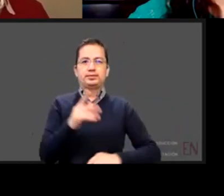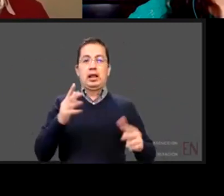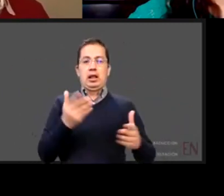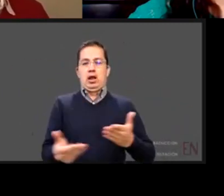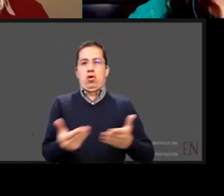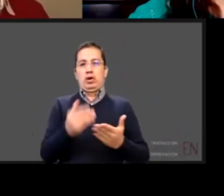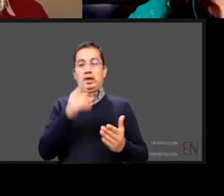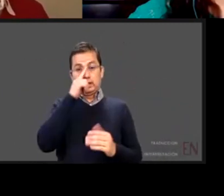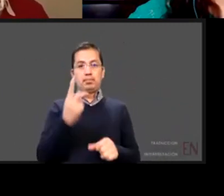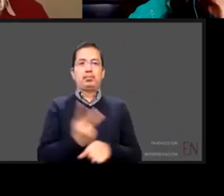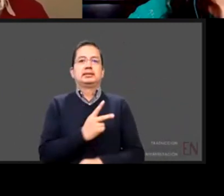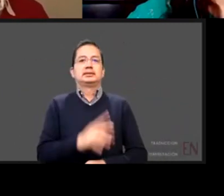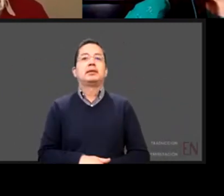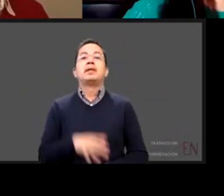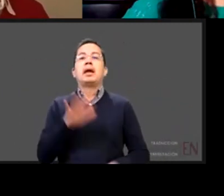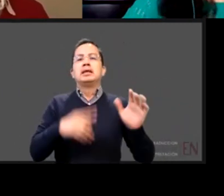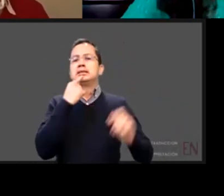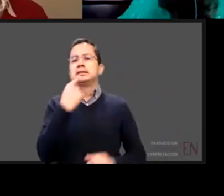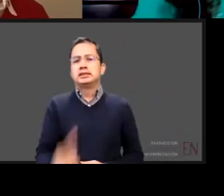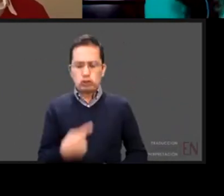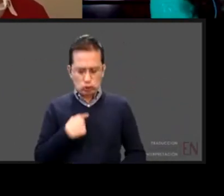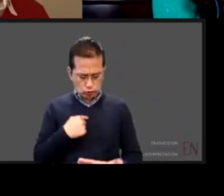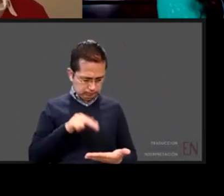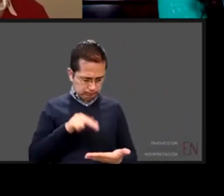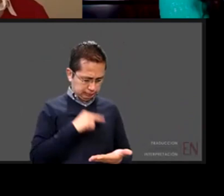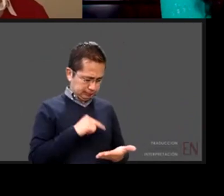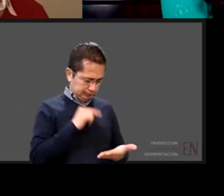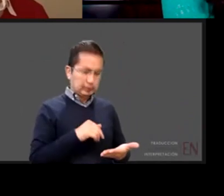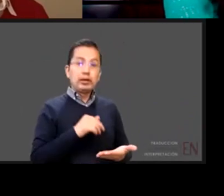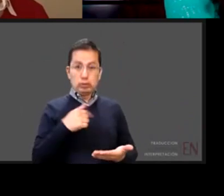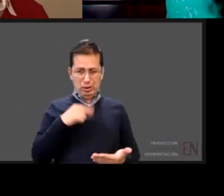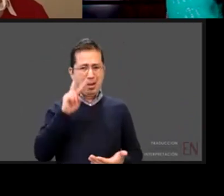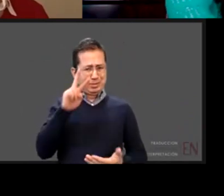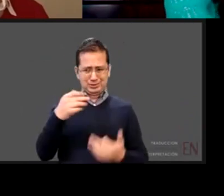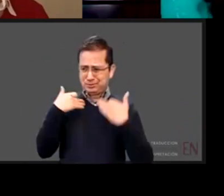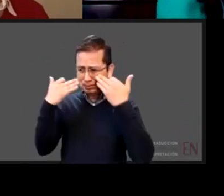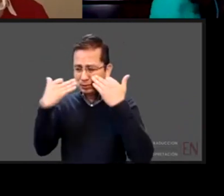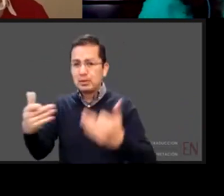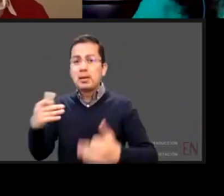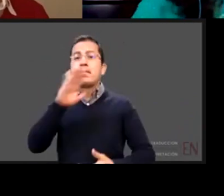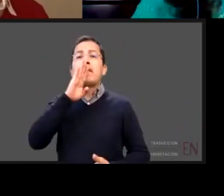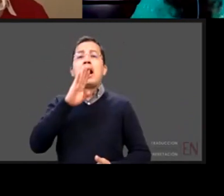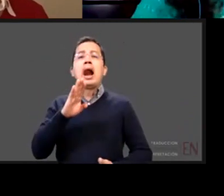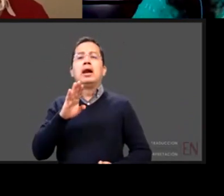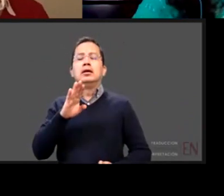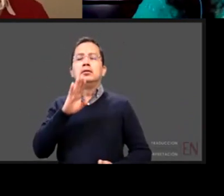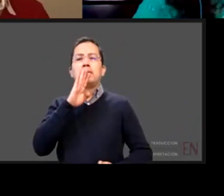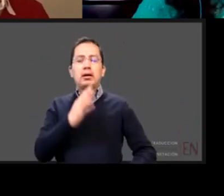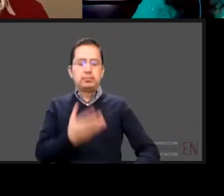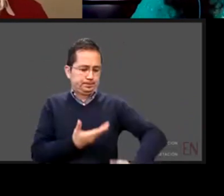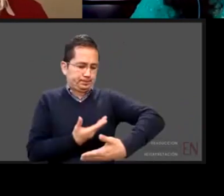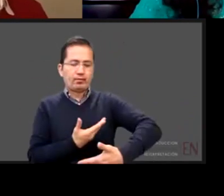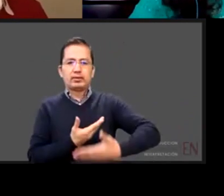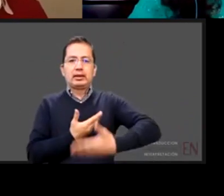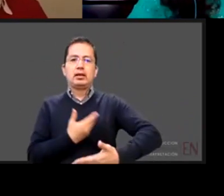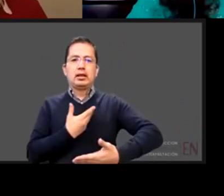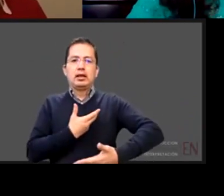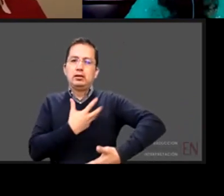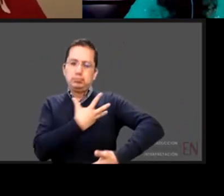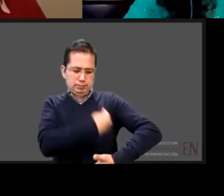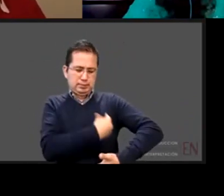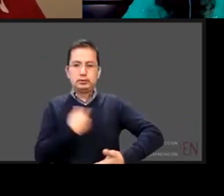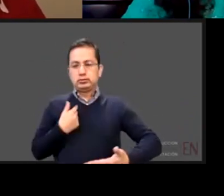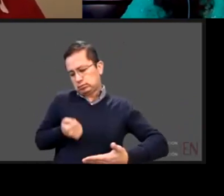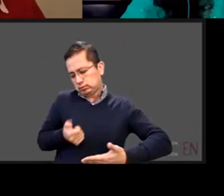niño está viendo la tecnología a mí me toca ver a mamás que están amamantando y en el momento en que están amamantando aprovecho para estar chateando cuando está